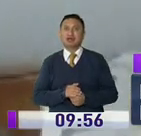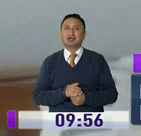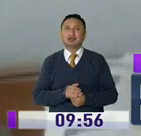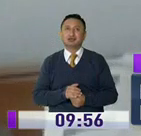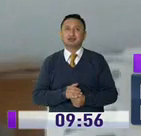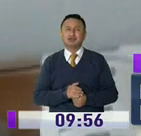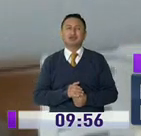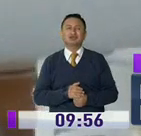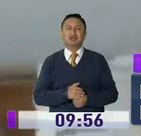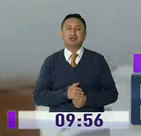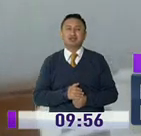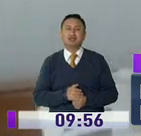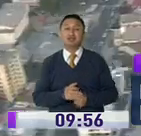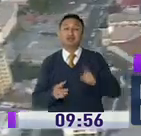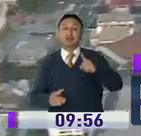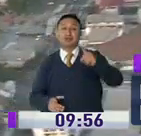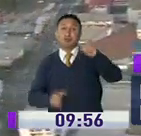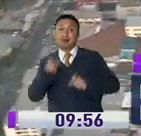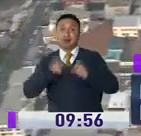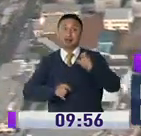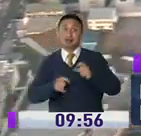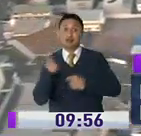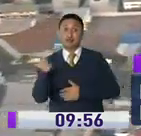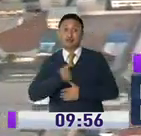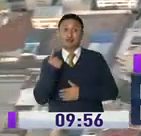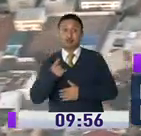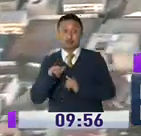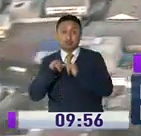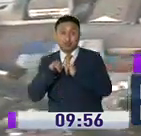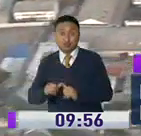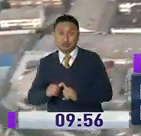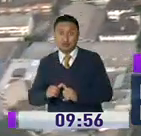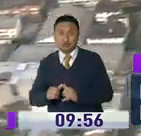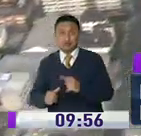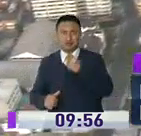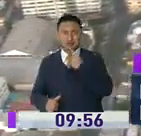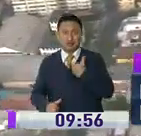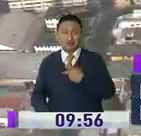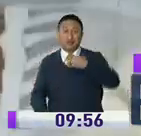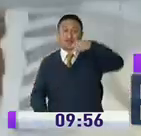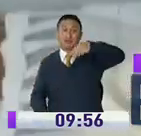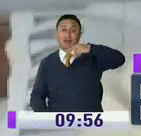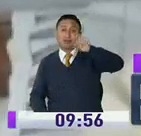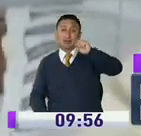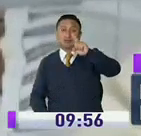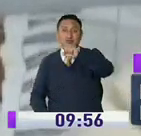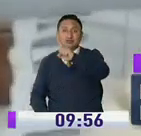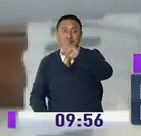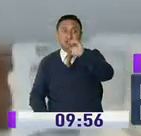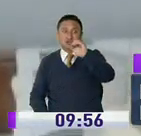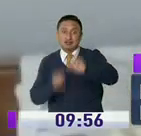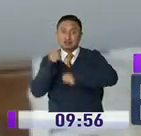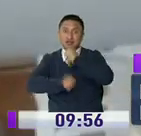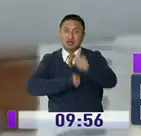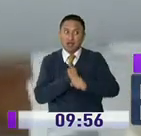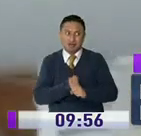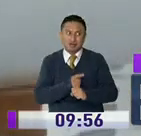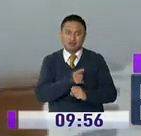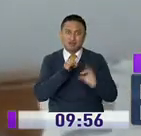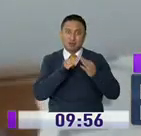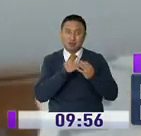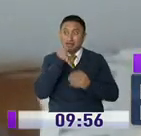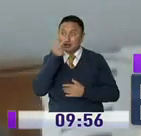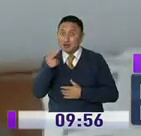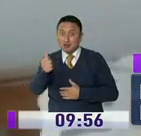ecuatorianos en uno de los motivos que logran que el aislamiento voluntario tenga sentido. Natividad tiene 100 años de edad. Para su familia